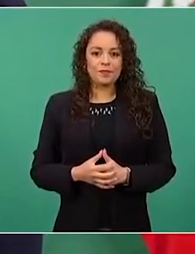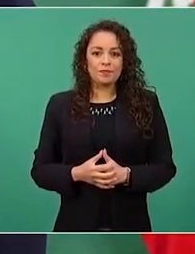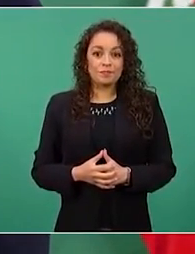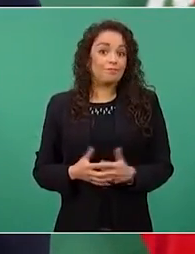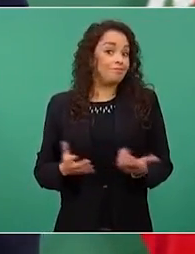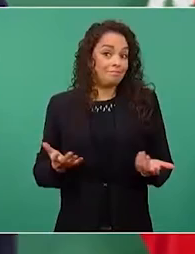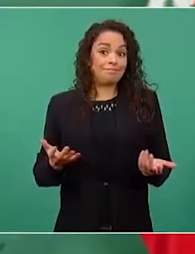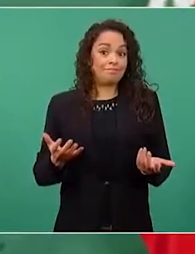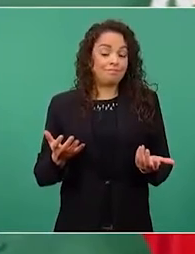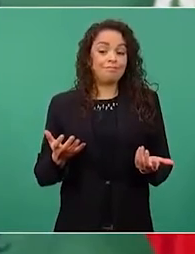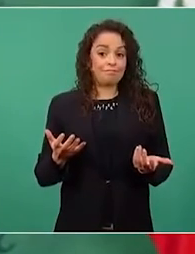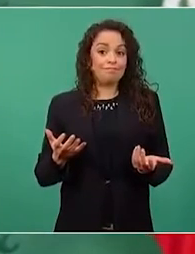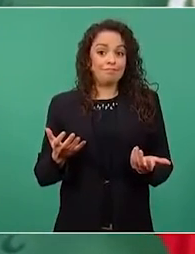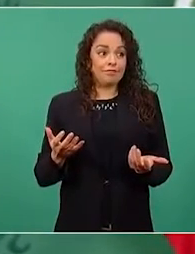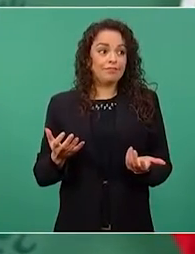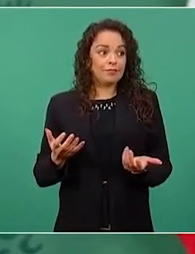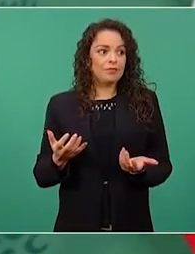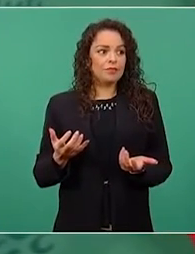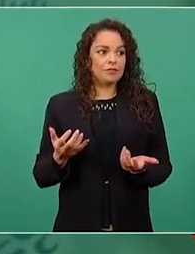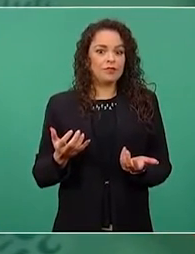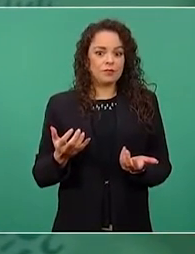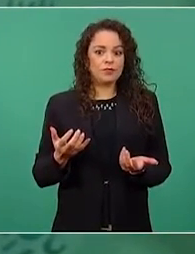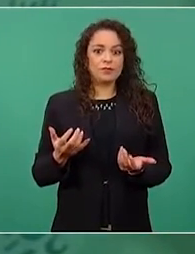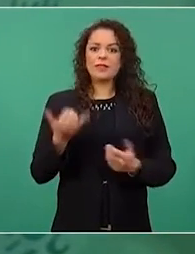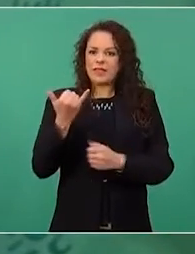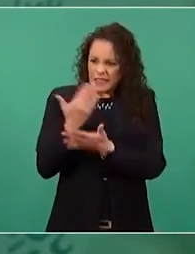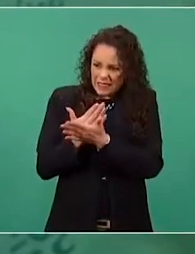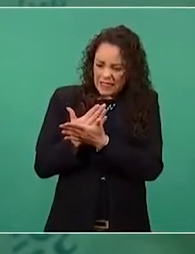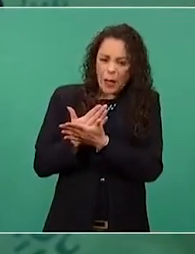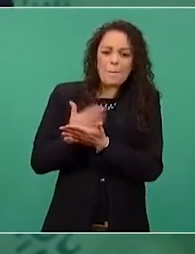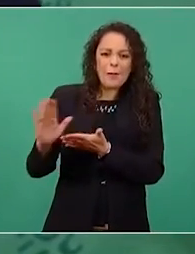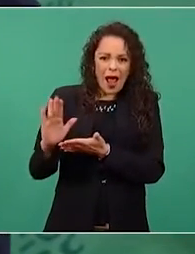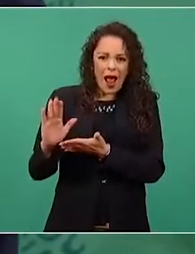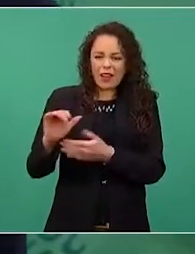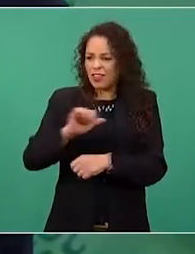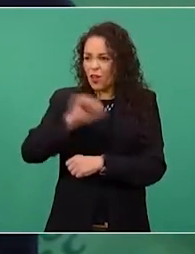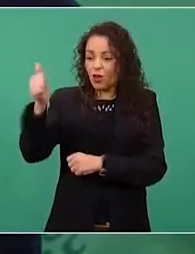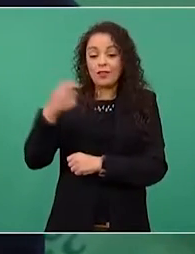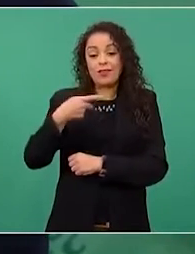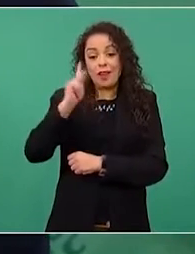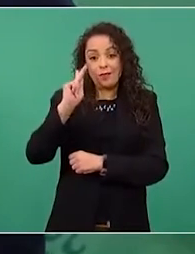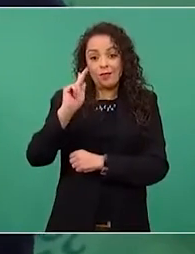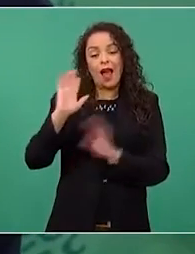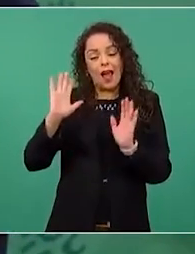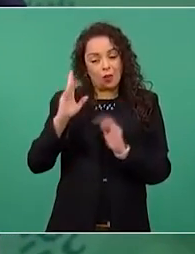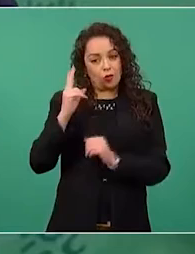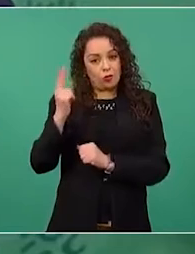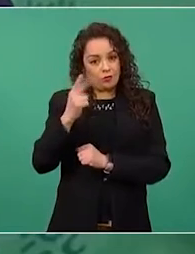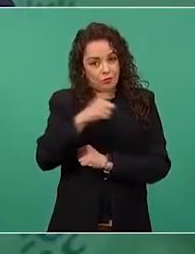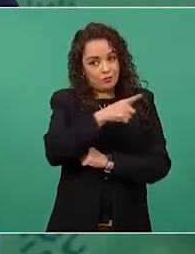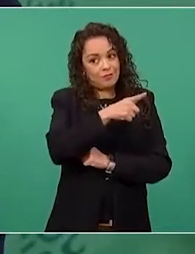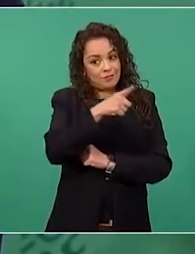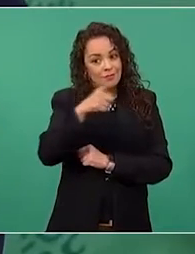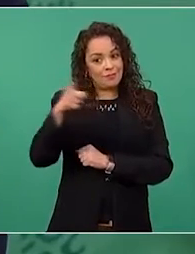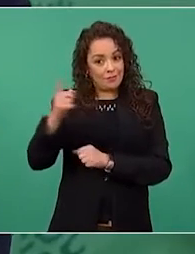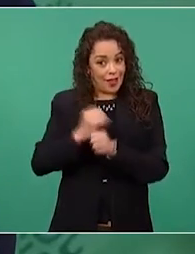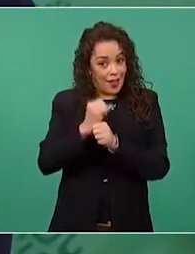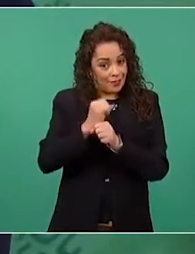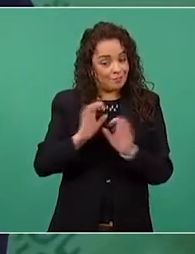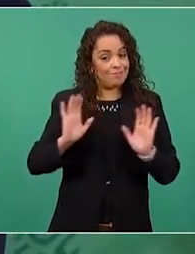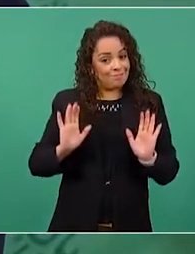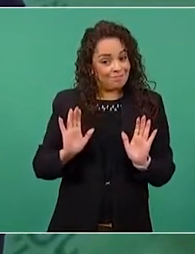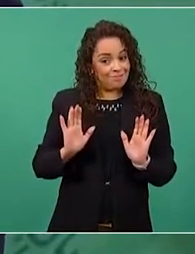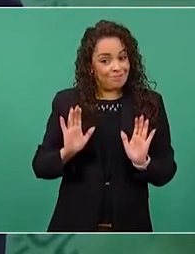Y otra cosa, pero eso ya se lo dejo de tarea y sobre todo